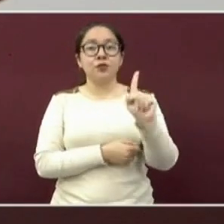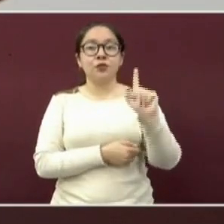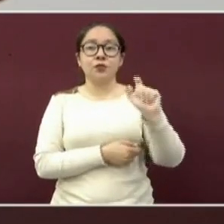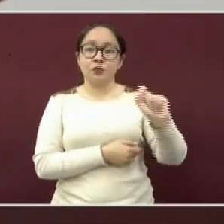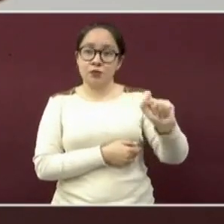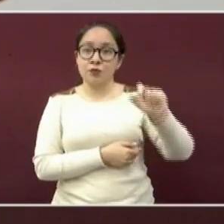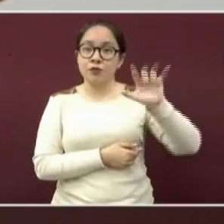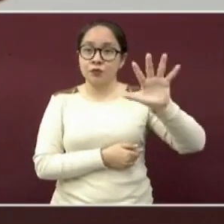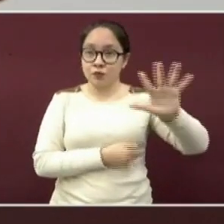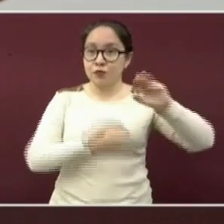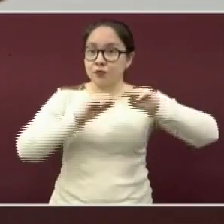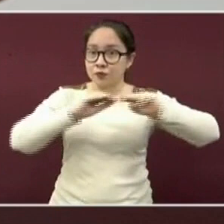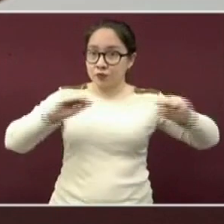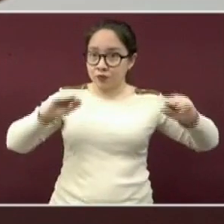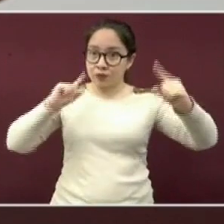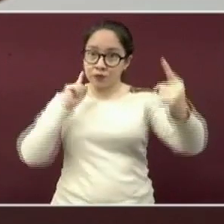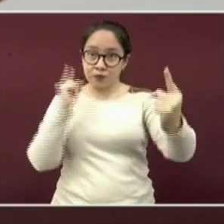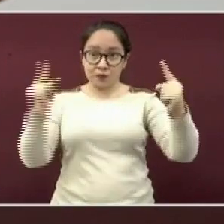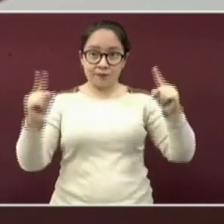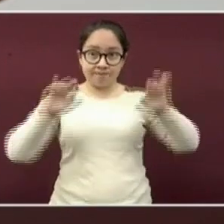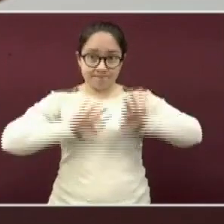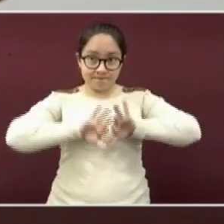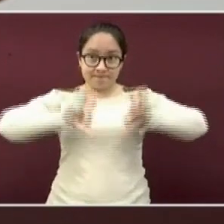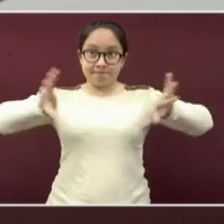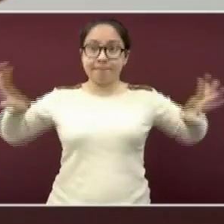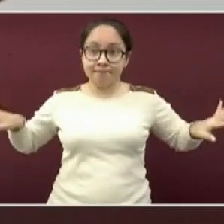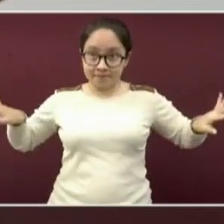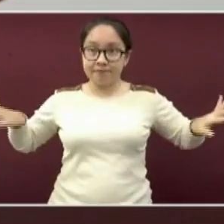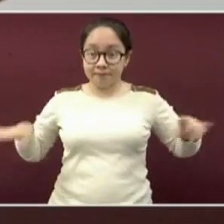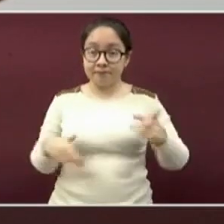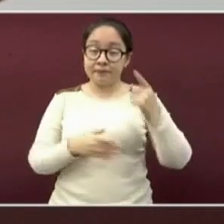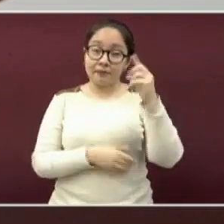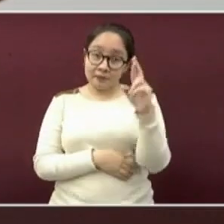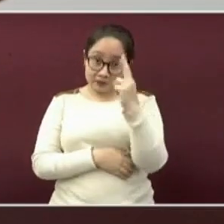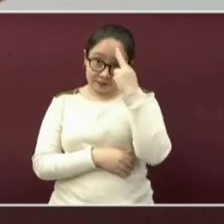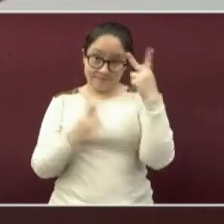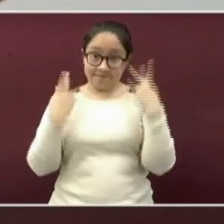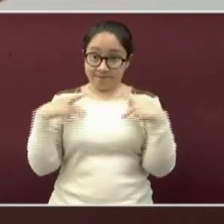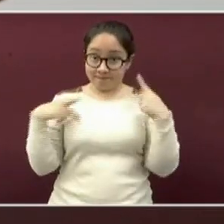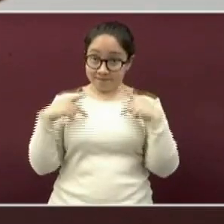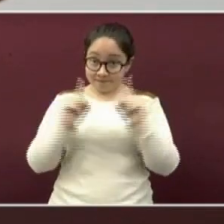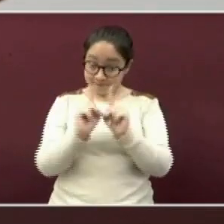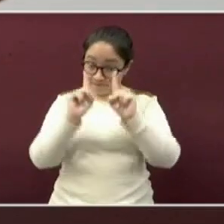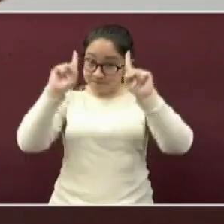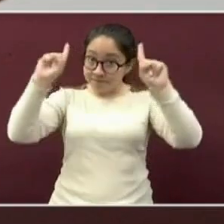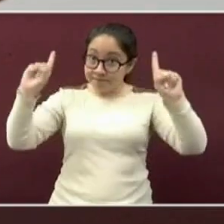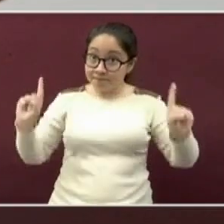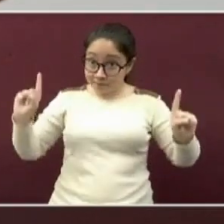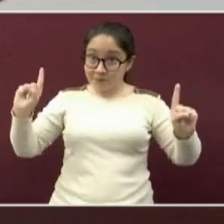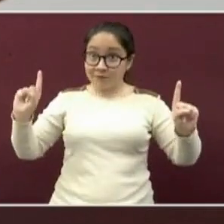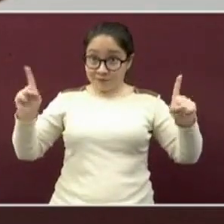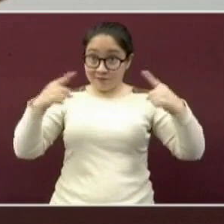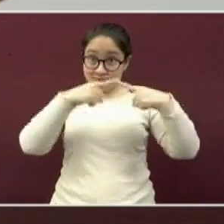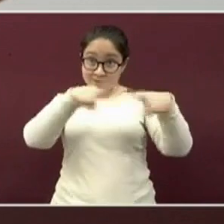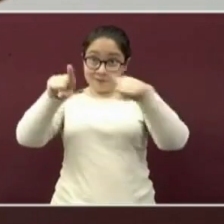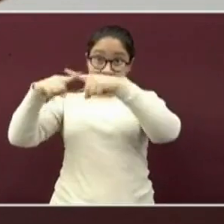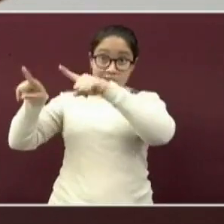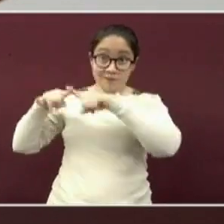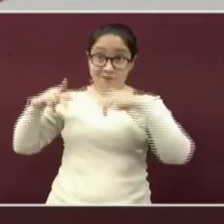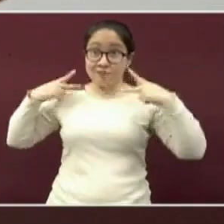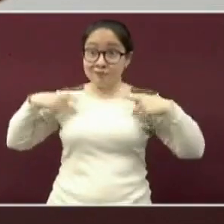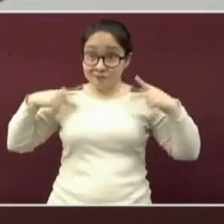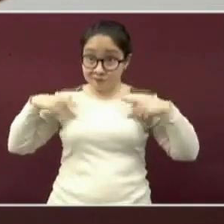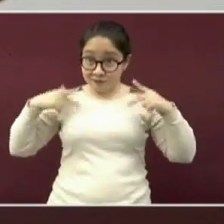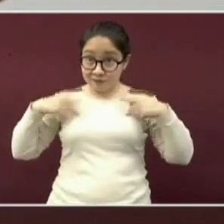Recuerde, mantener al menos un metro y medio de distancia entre usted y otros compradores